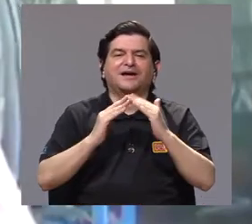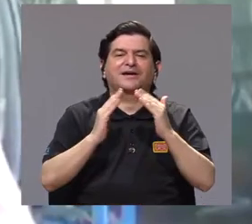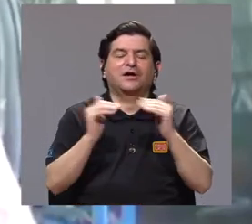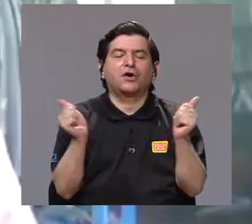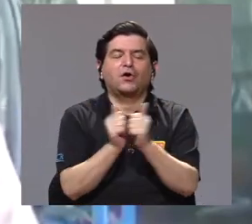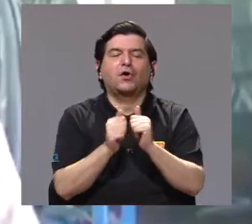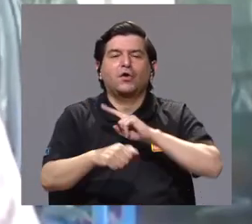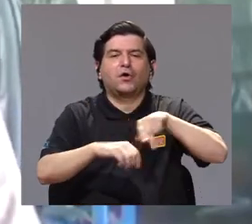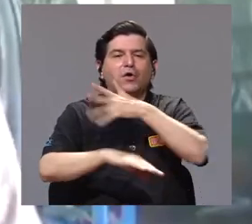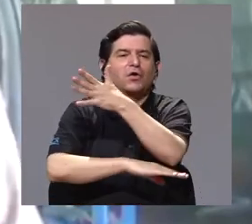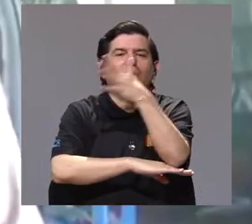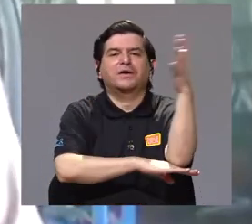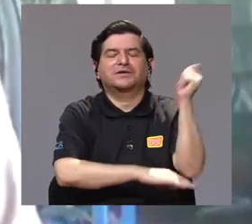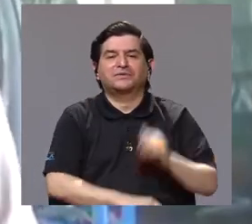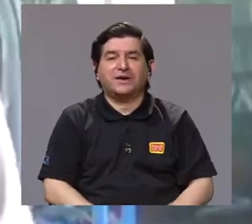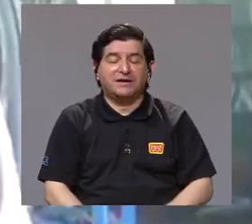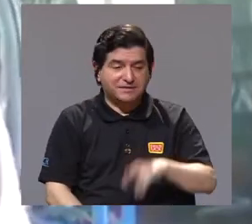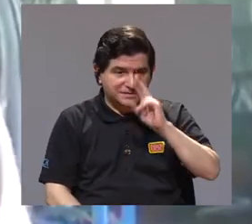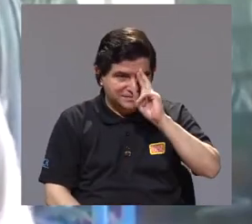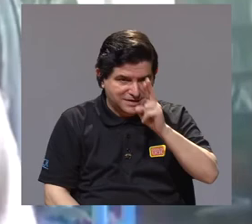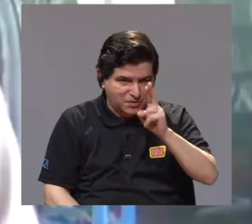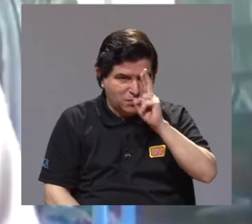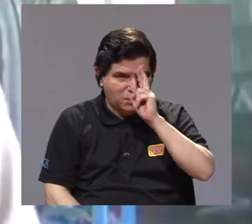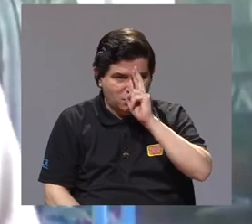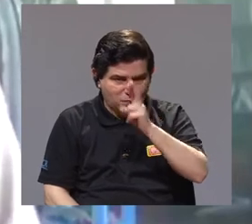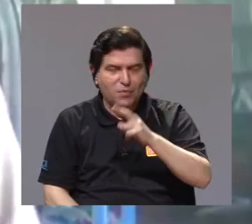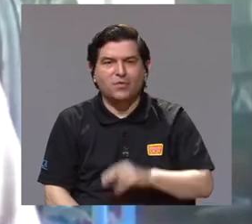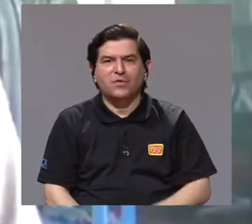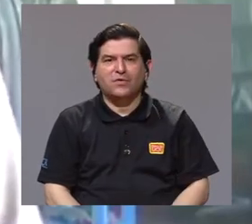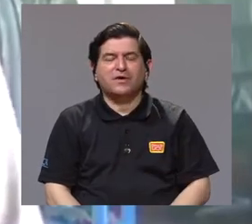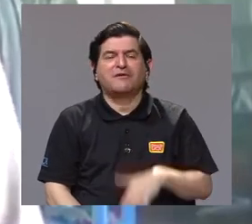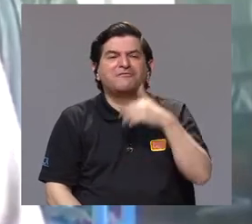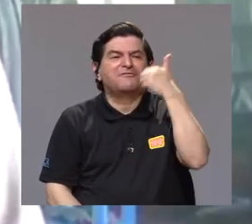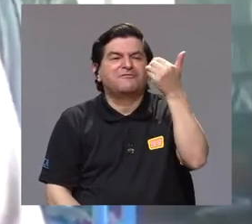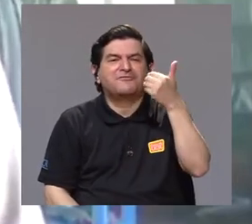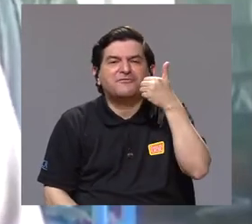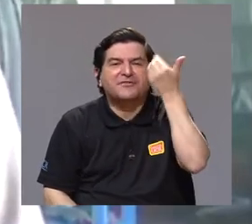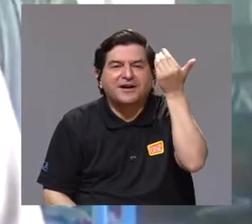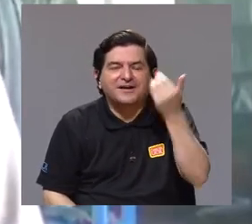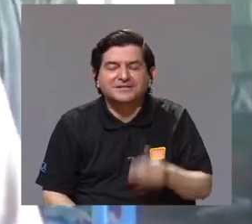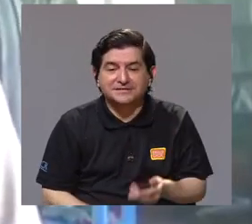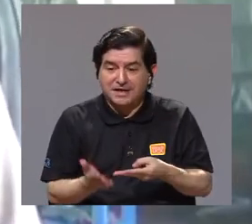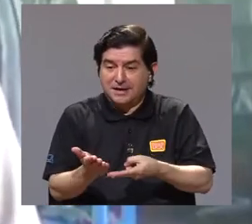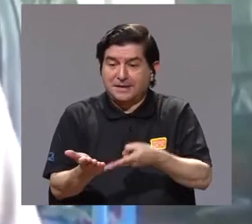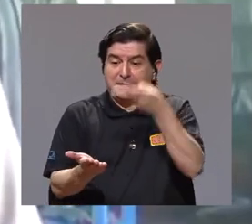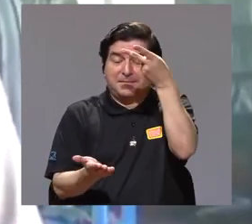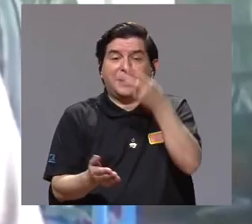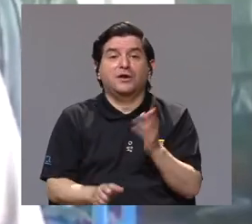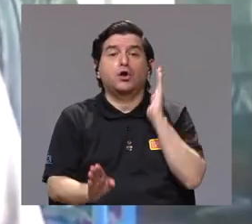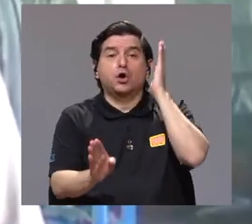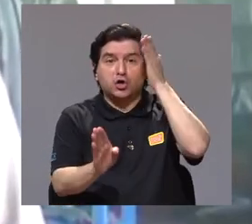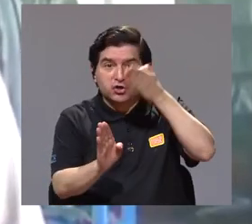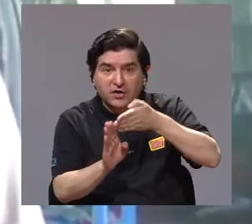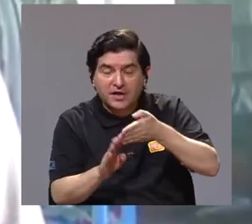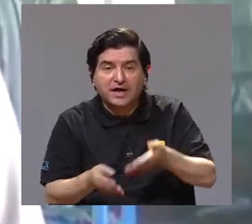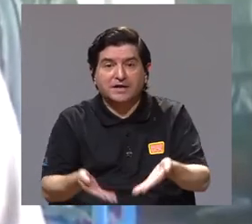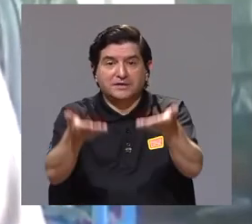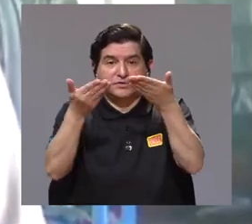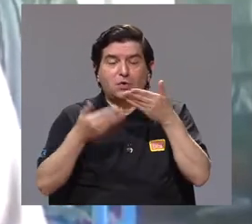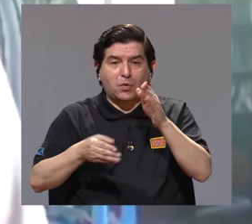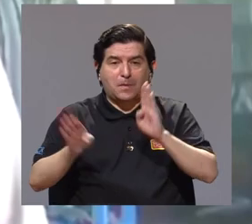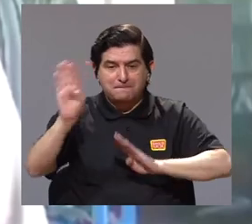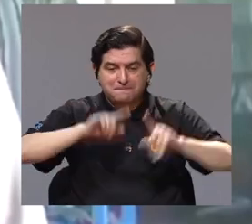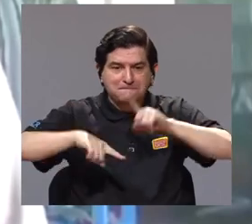convivencia que tenemos con la naturaleza y empezamos a reconocer más fácilmente los valores directos